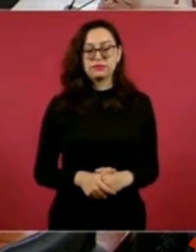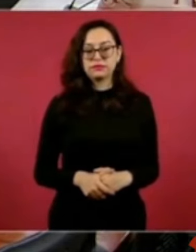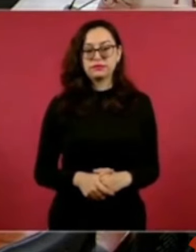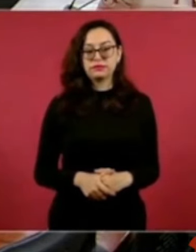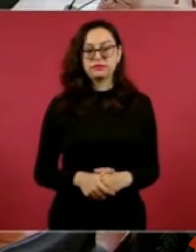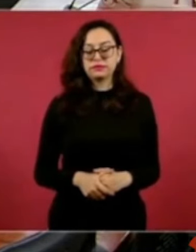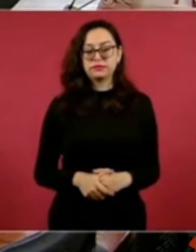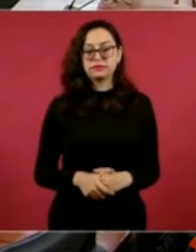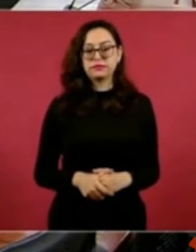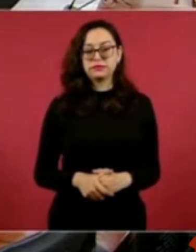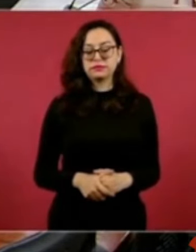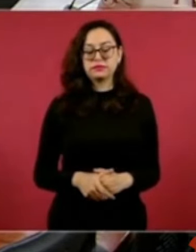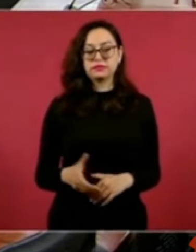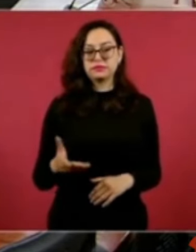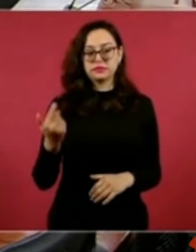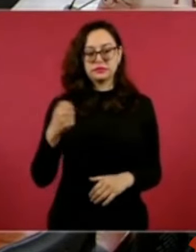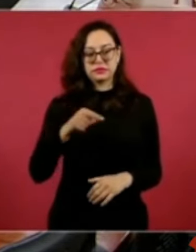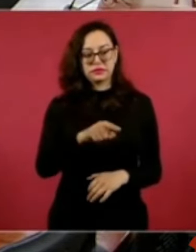frente.